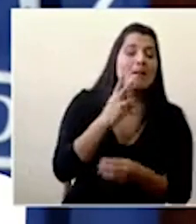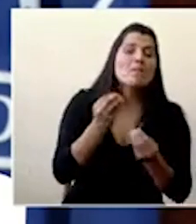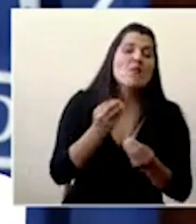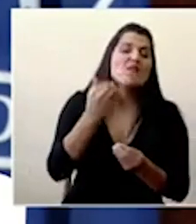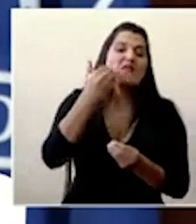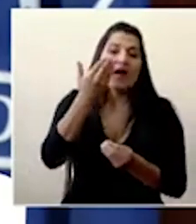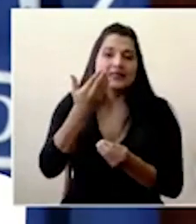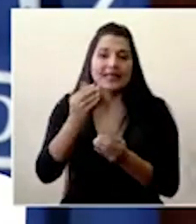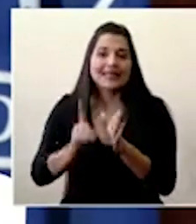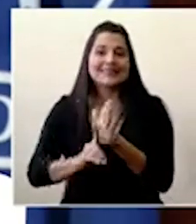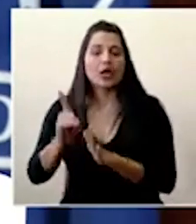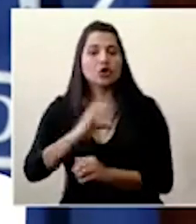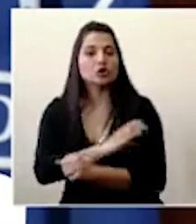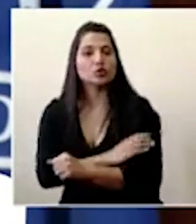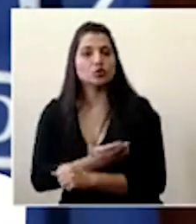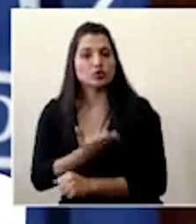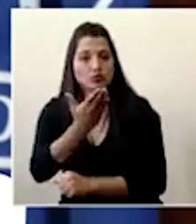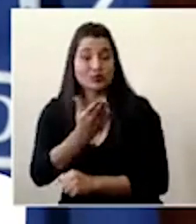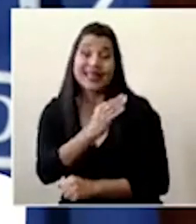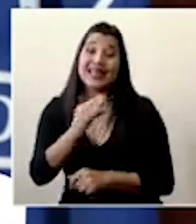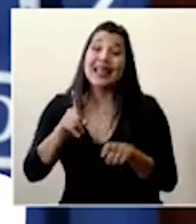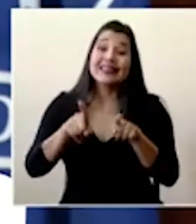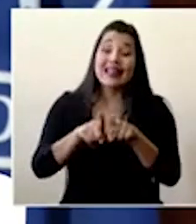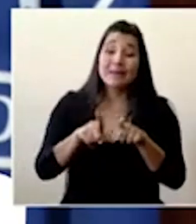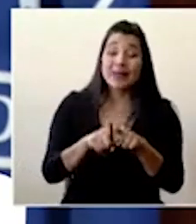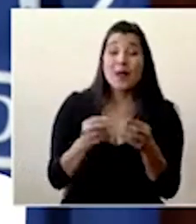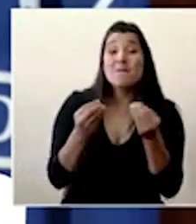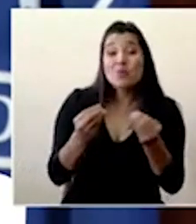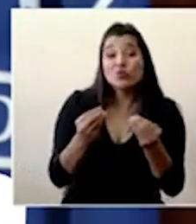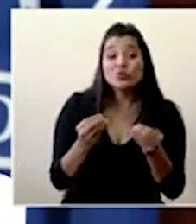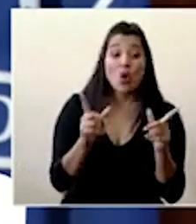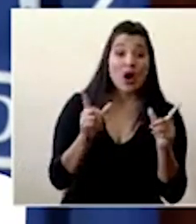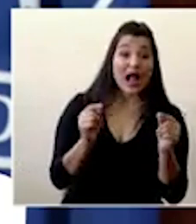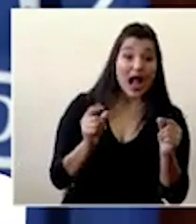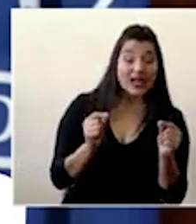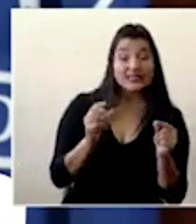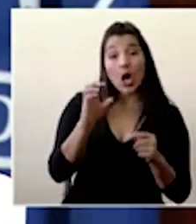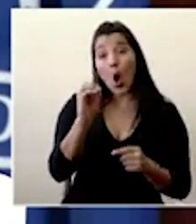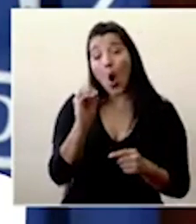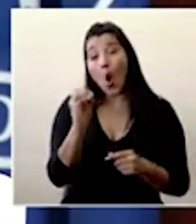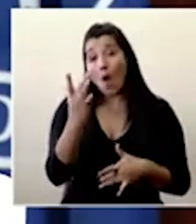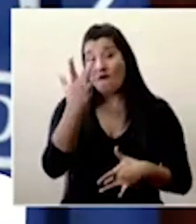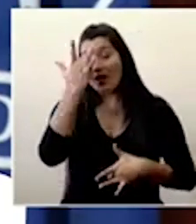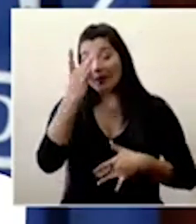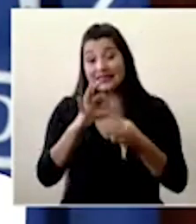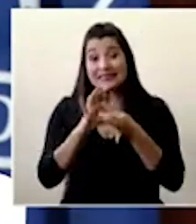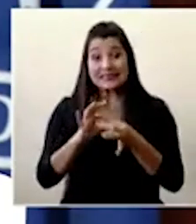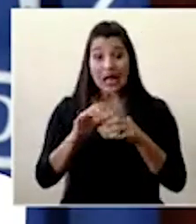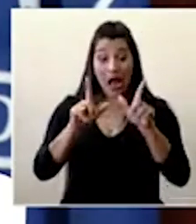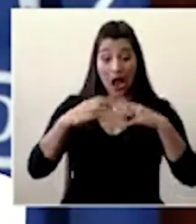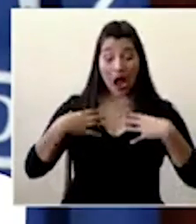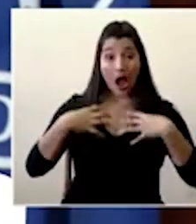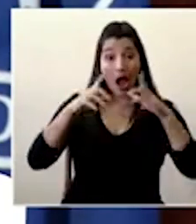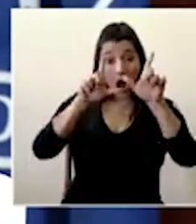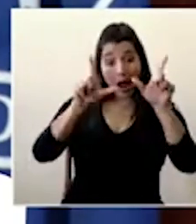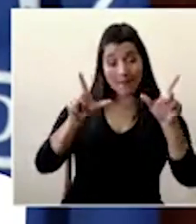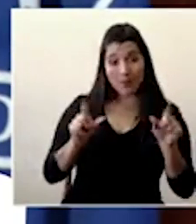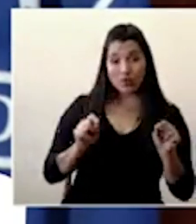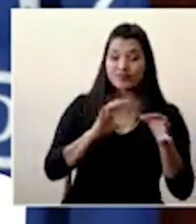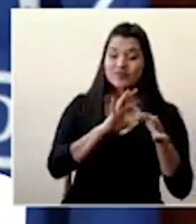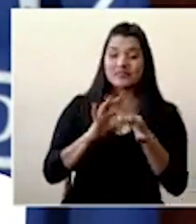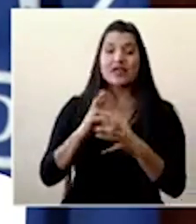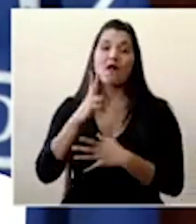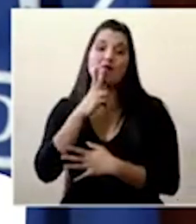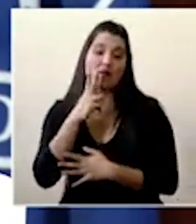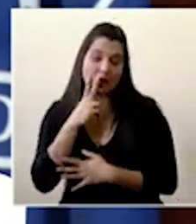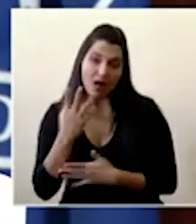muchas de los cánceres y enfermedades pulmonares crónicas se asocian con el fumado. Entonces,